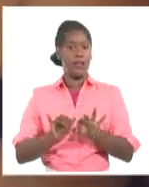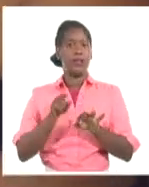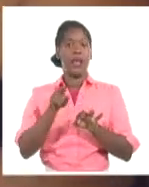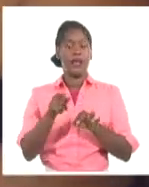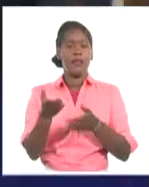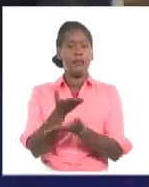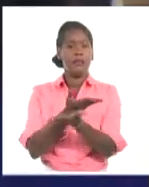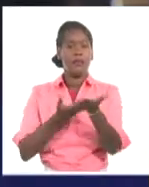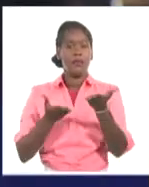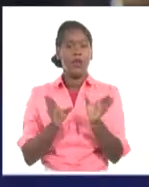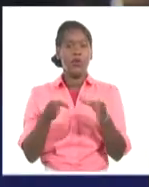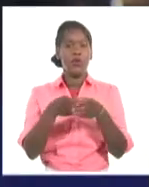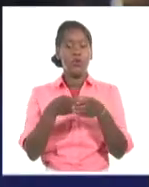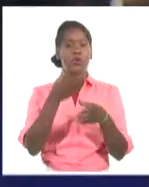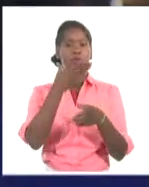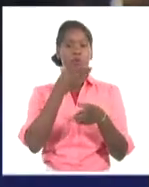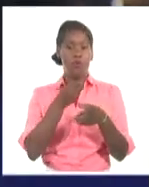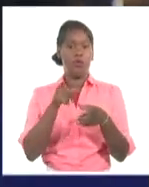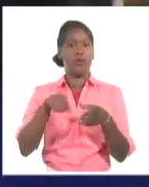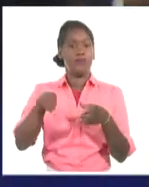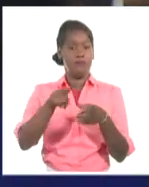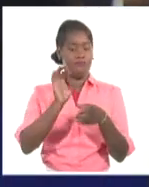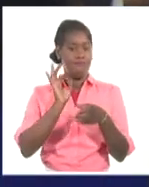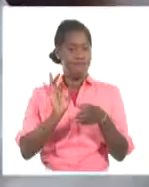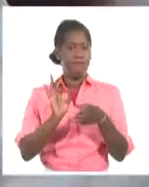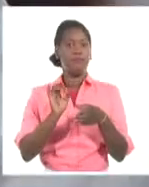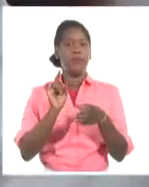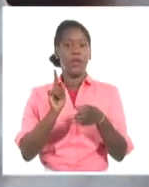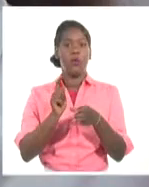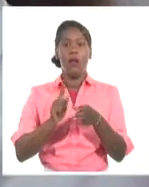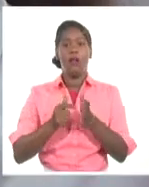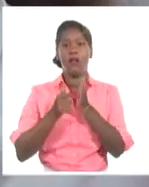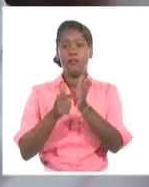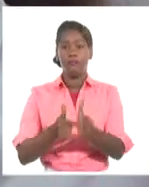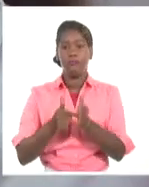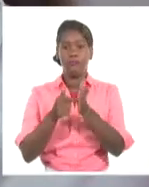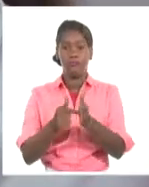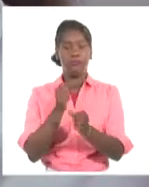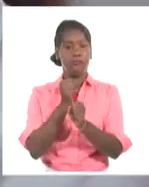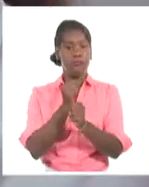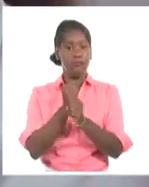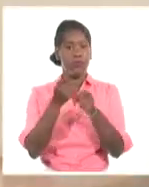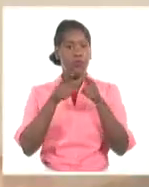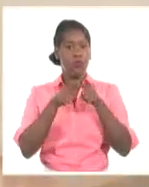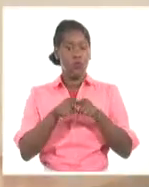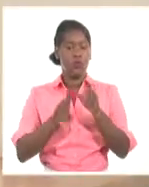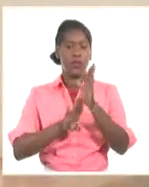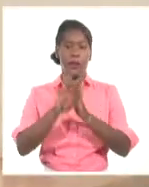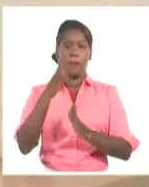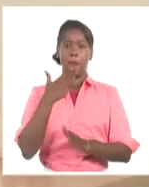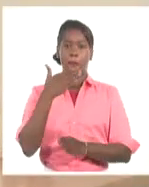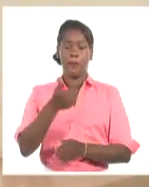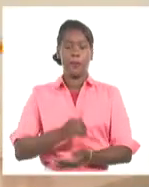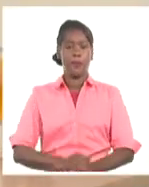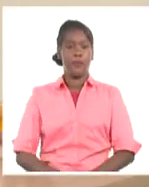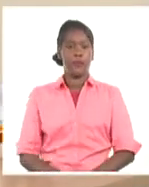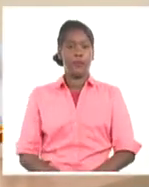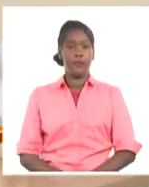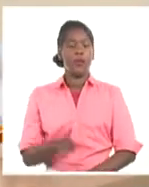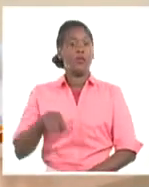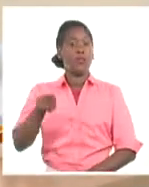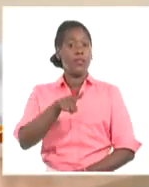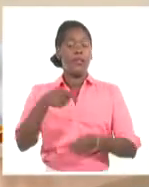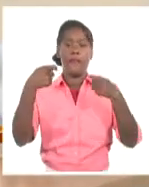las integrantes del Comité Municipal de la Organización Femenina en el municipio especial. Hay que salir un poco más